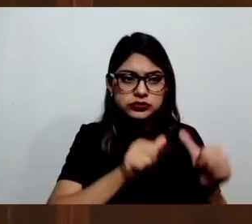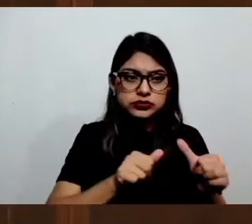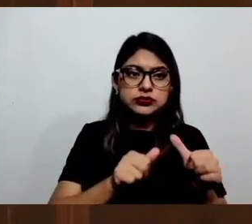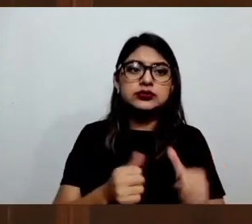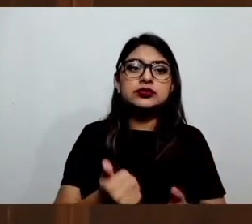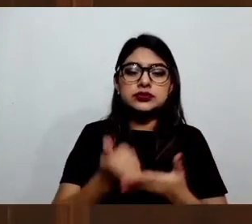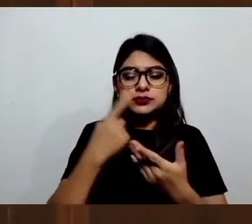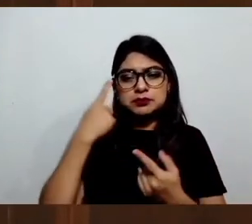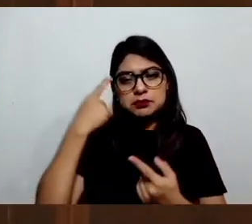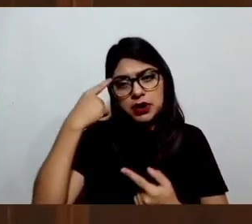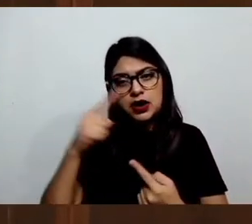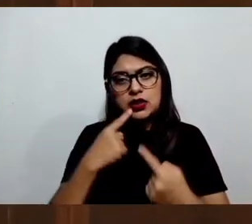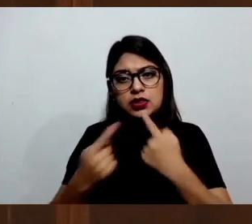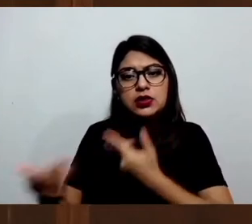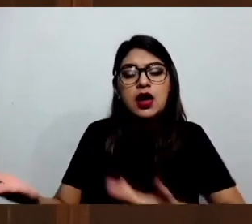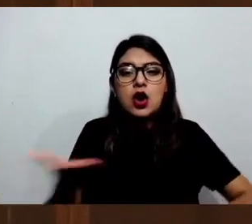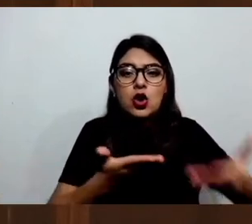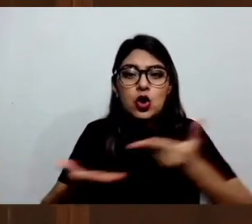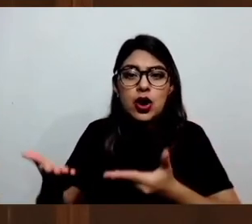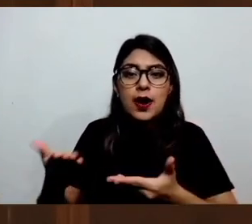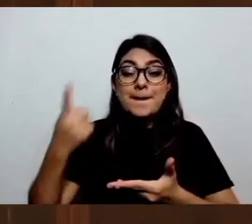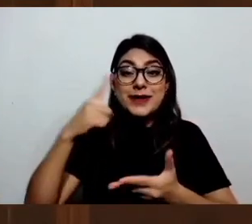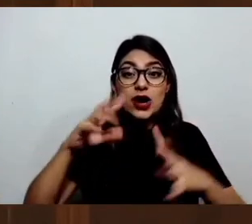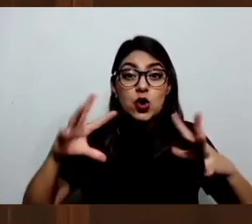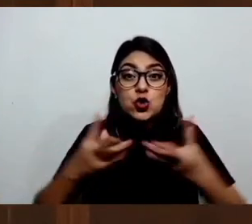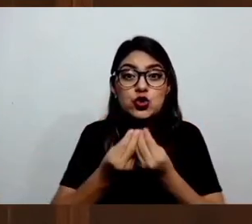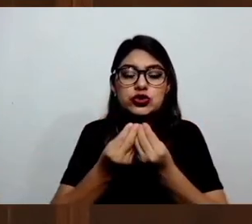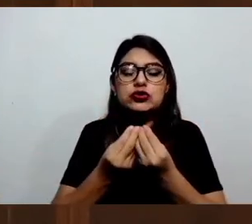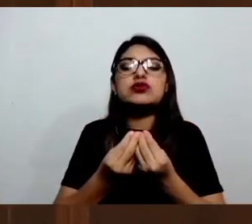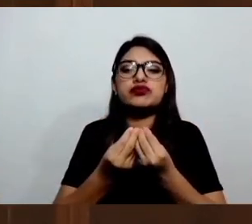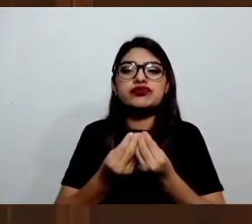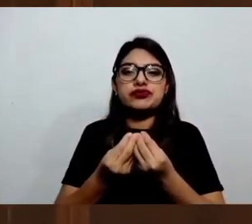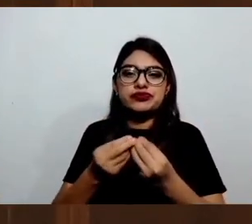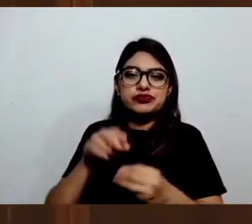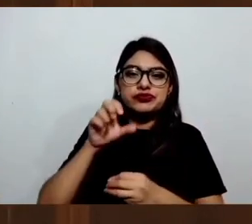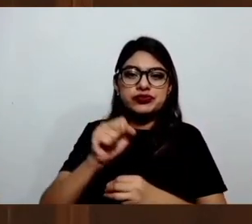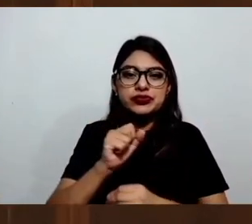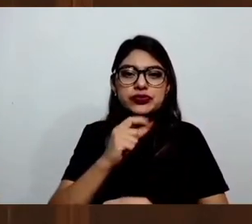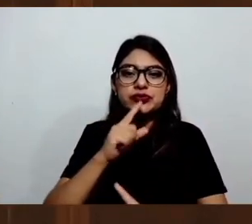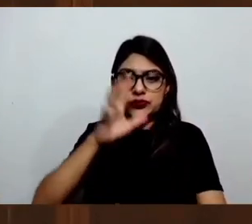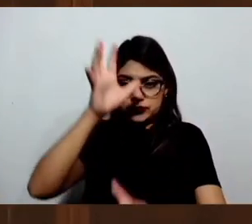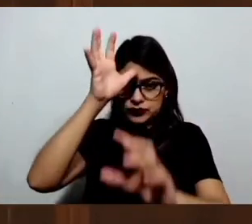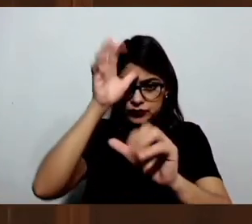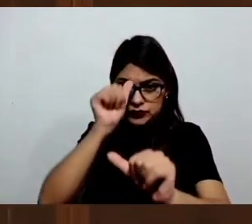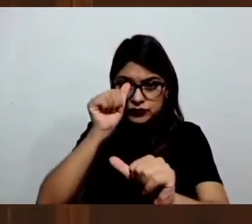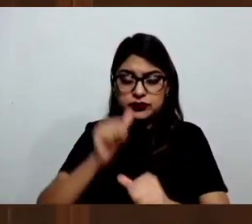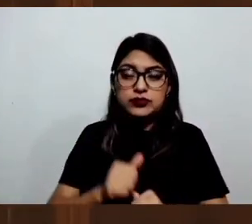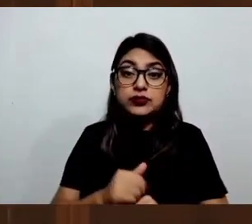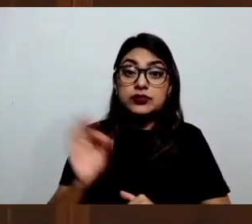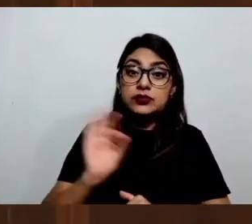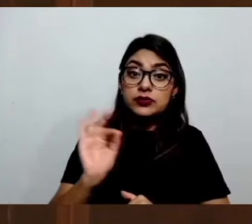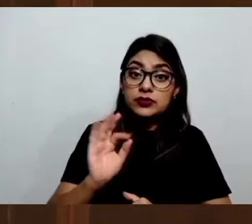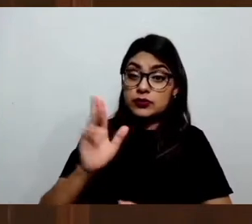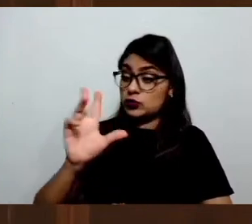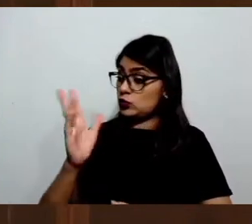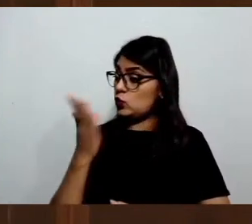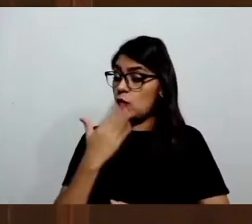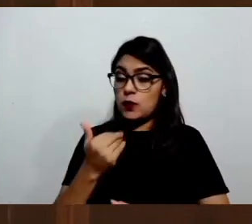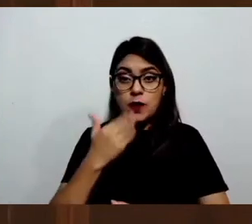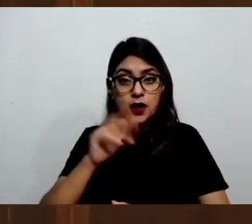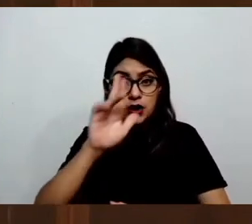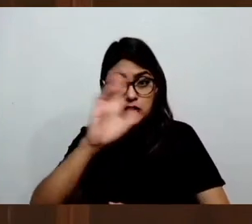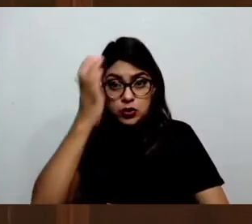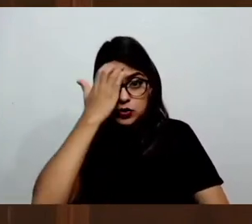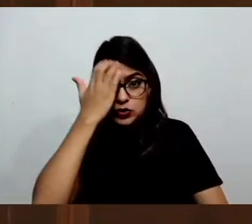y nos permite llegar a acuerdos. Si no hay reconocimiento a lo que cada quien representa, a lo que cada quien propone,